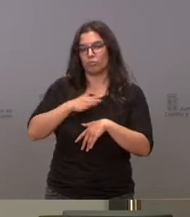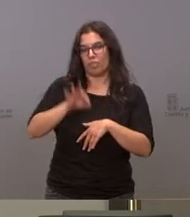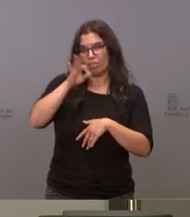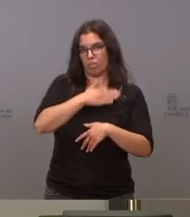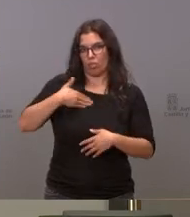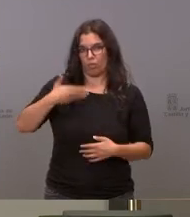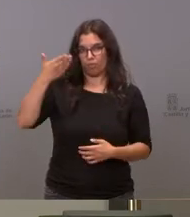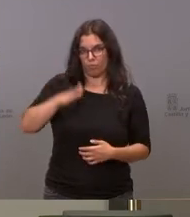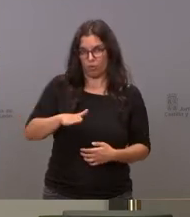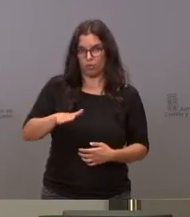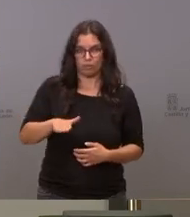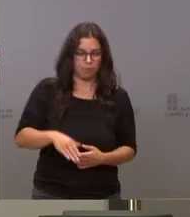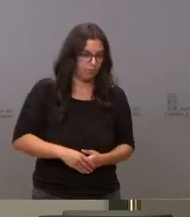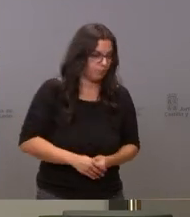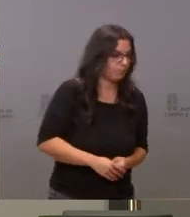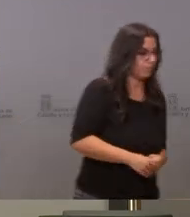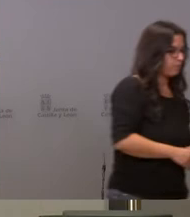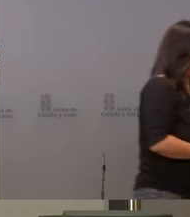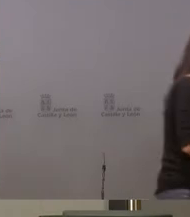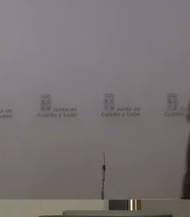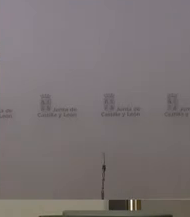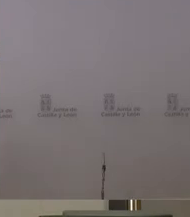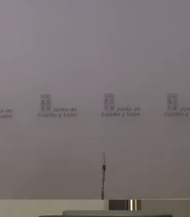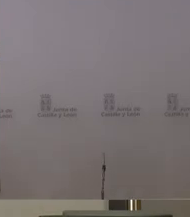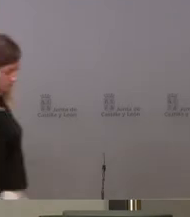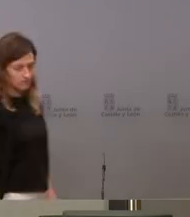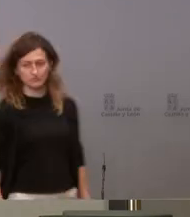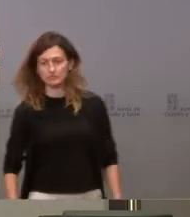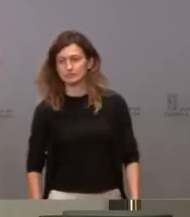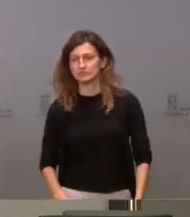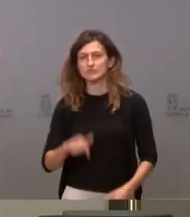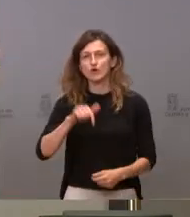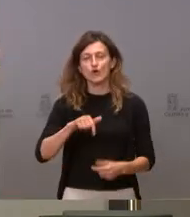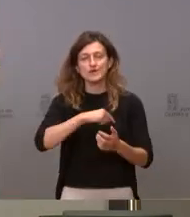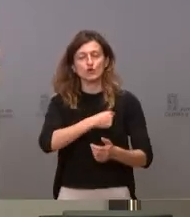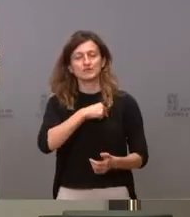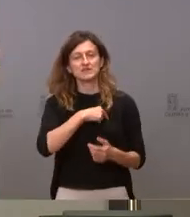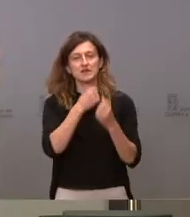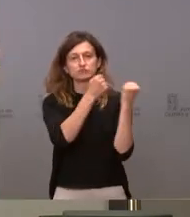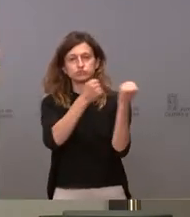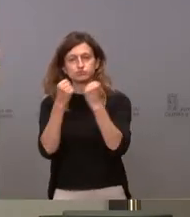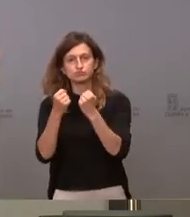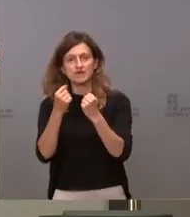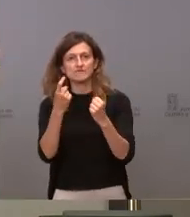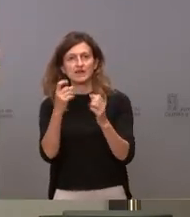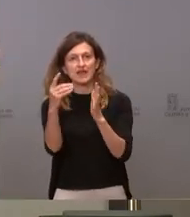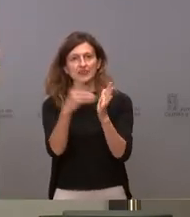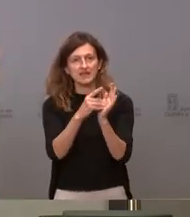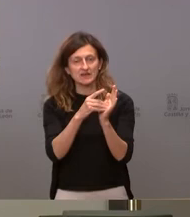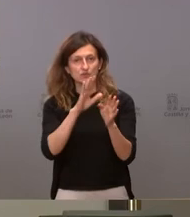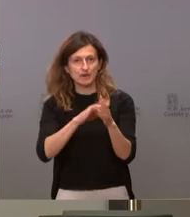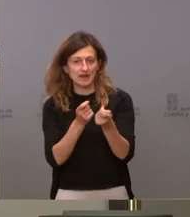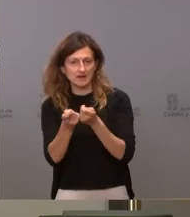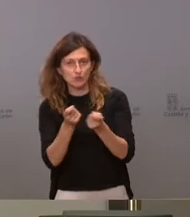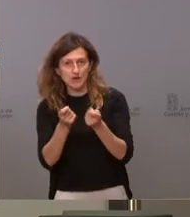hoy crean la comisión el comité este de expertos tienen pendiente el decreto para regular